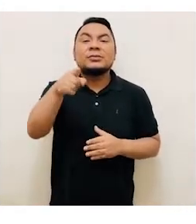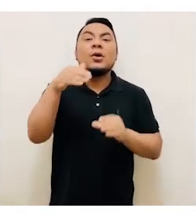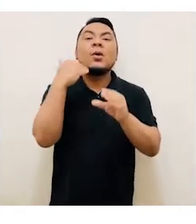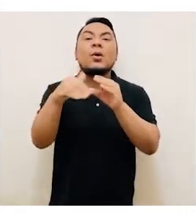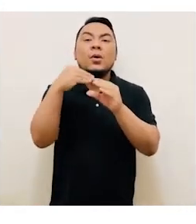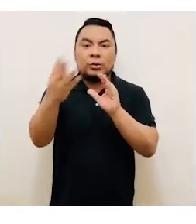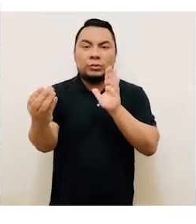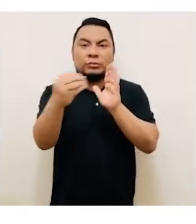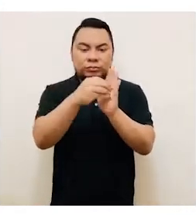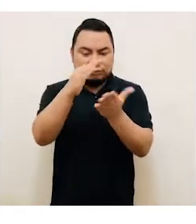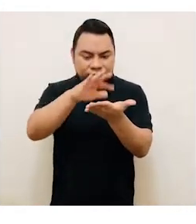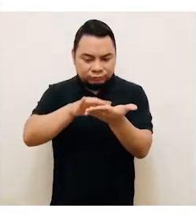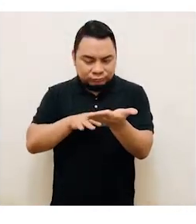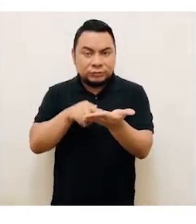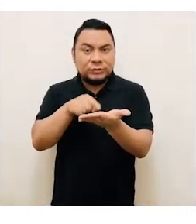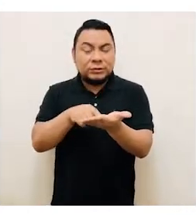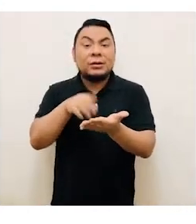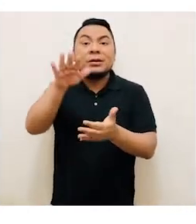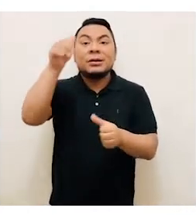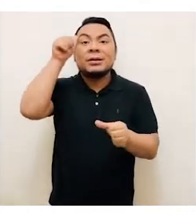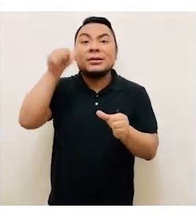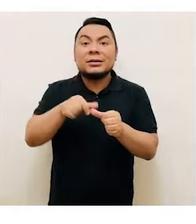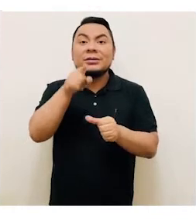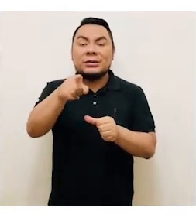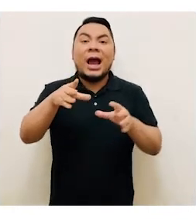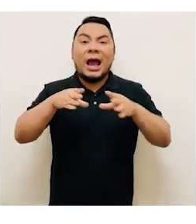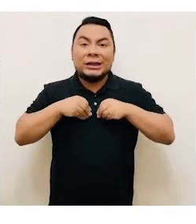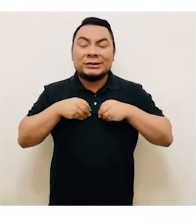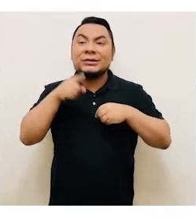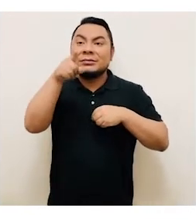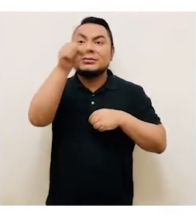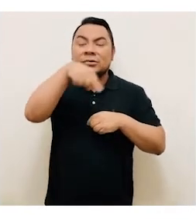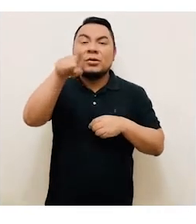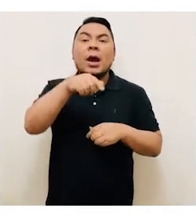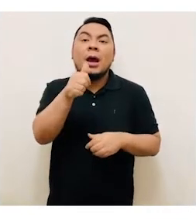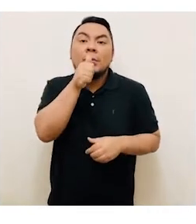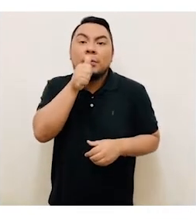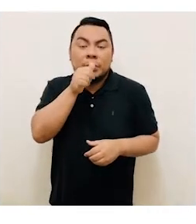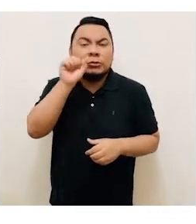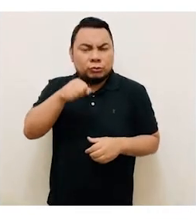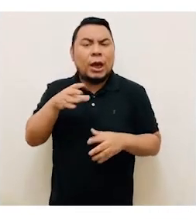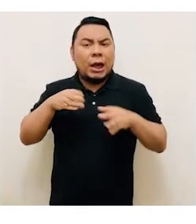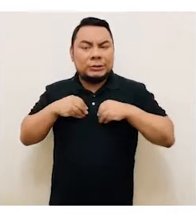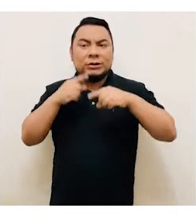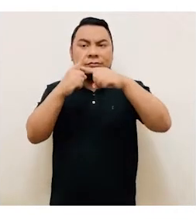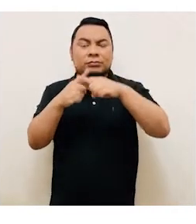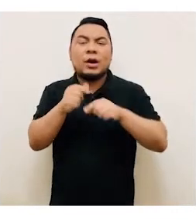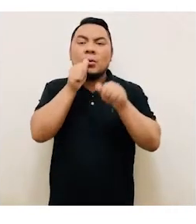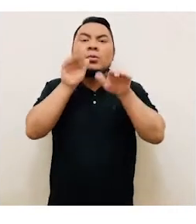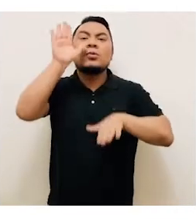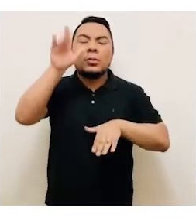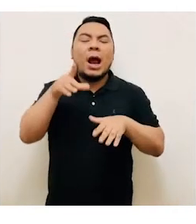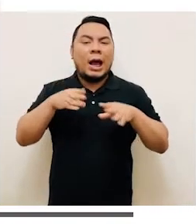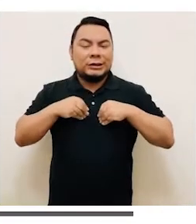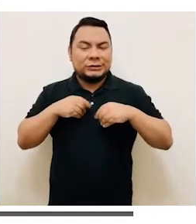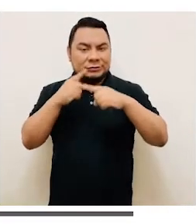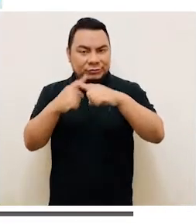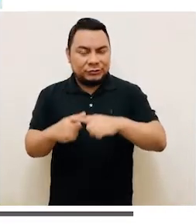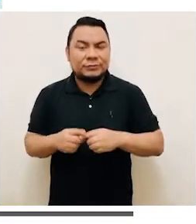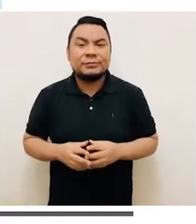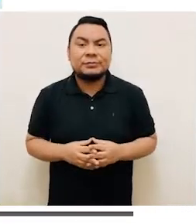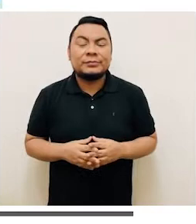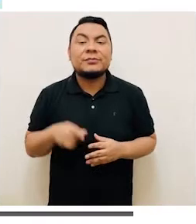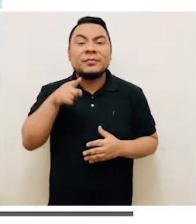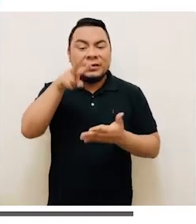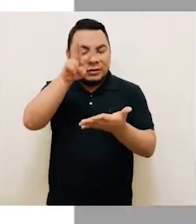Tu correo electrónico. Recuerda aceptar las casillas de política de privacidad y la declaración jurada de